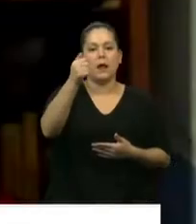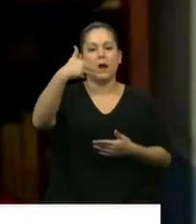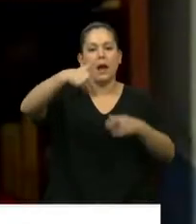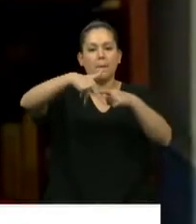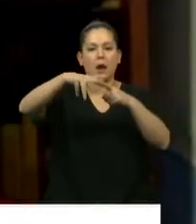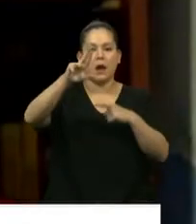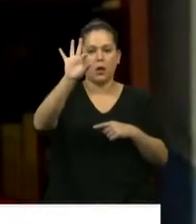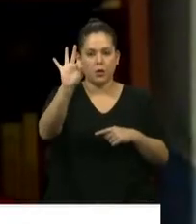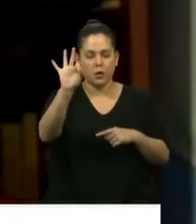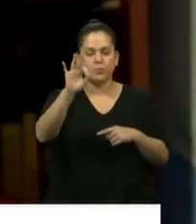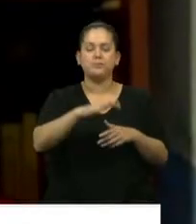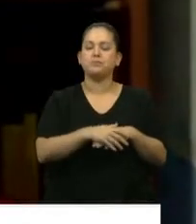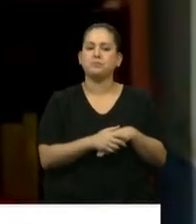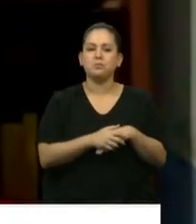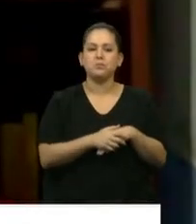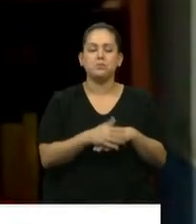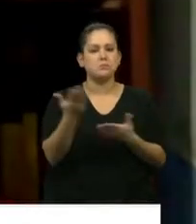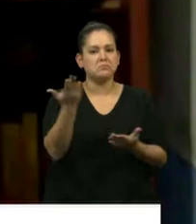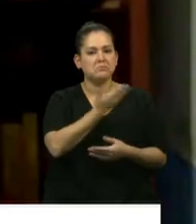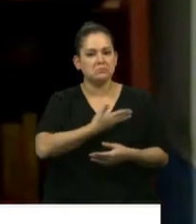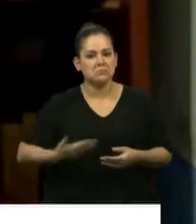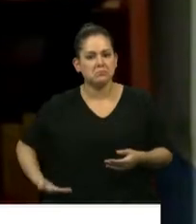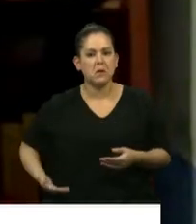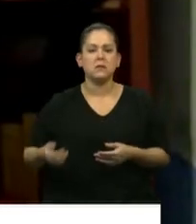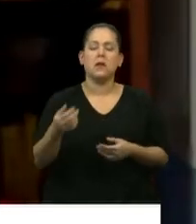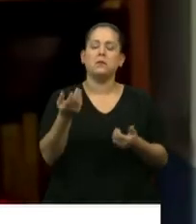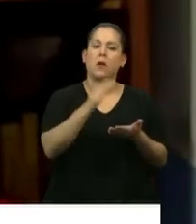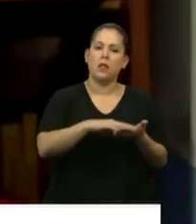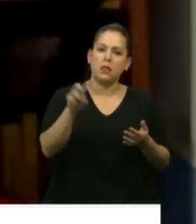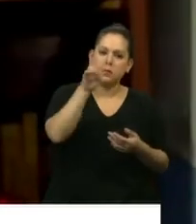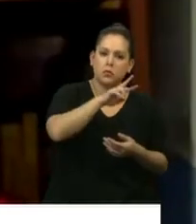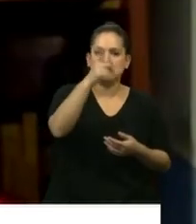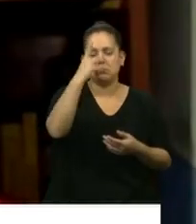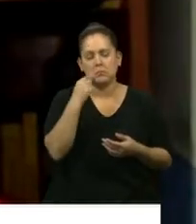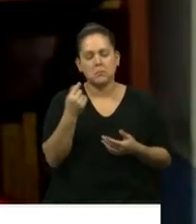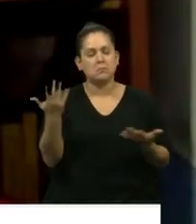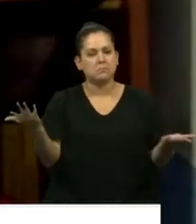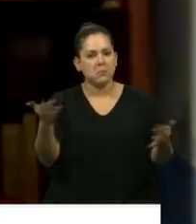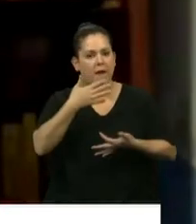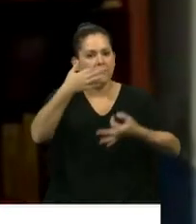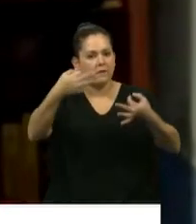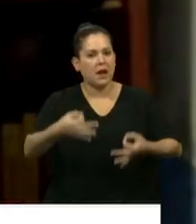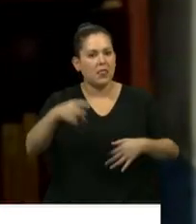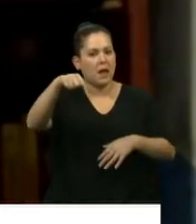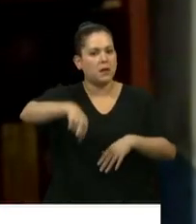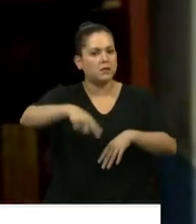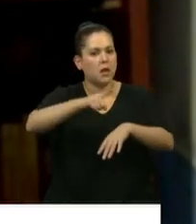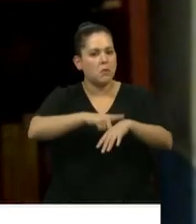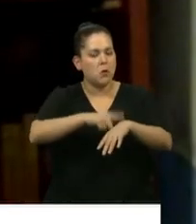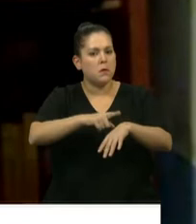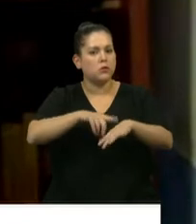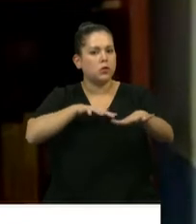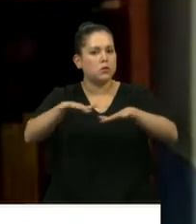la verdad es que vivimos una situación de emergencia nacional y de